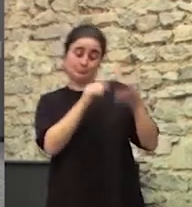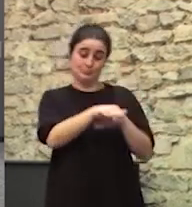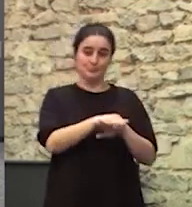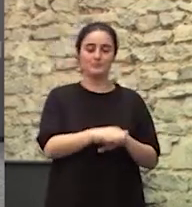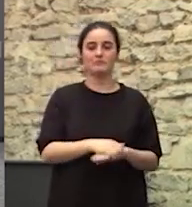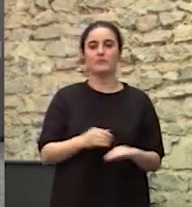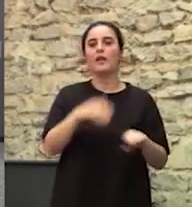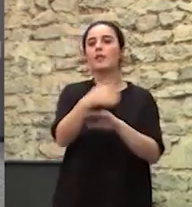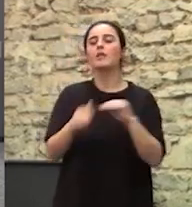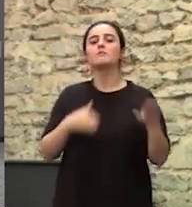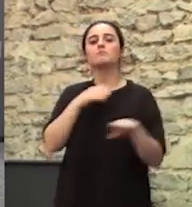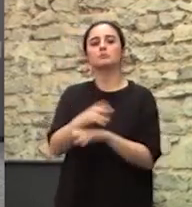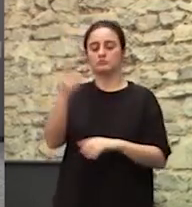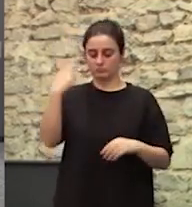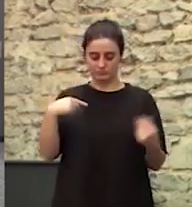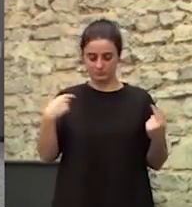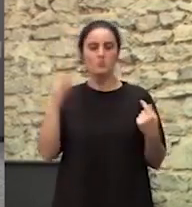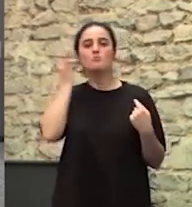A nosotras no se nos ve como mujeres